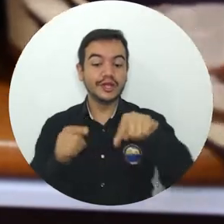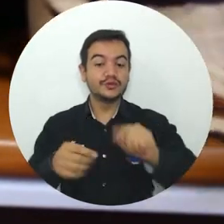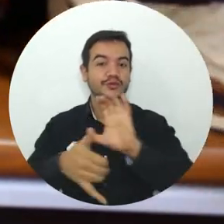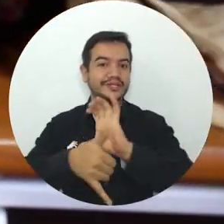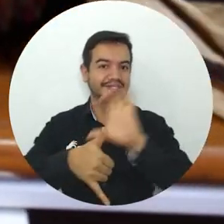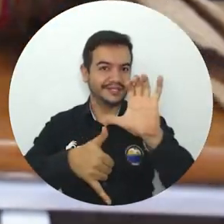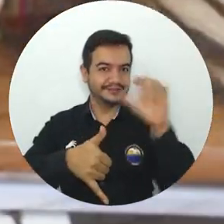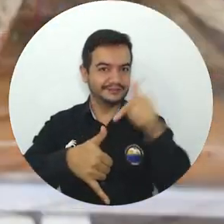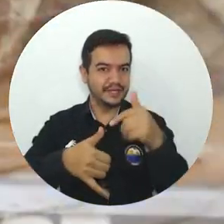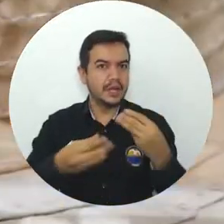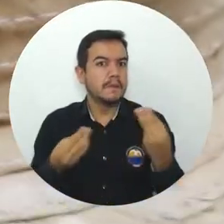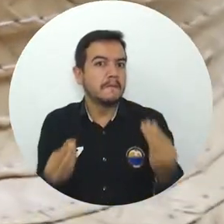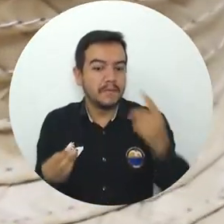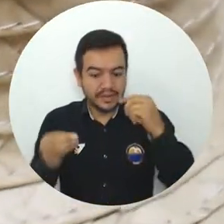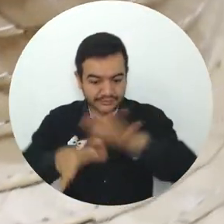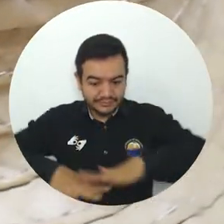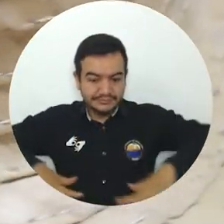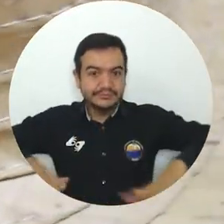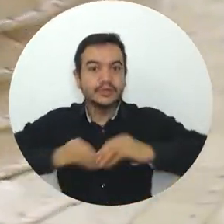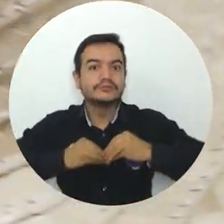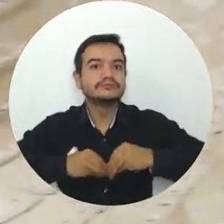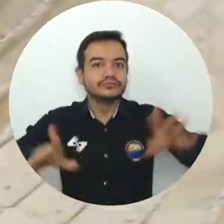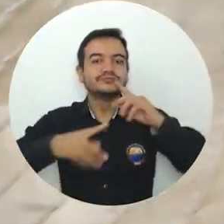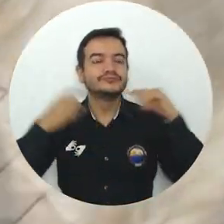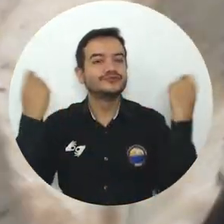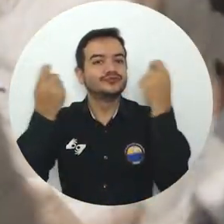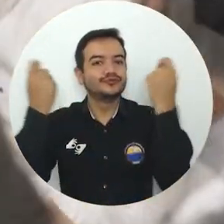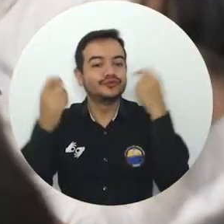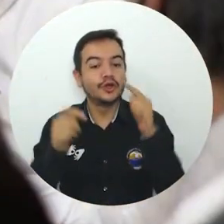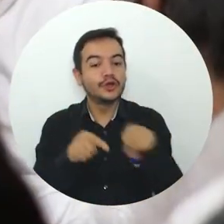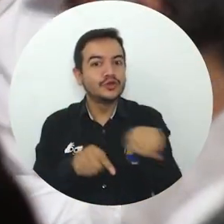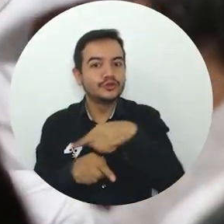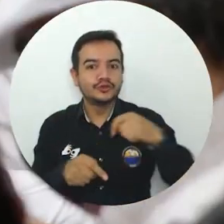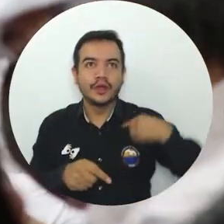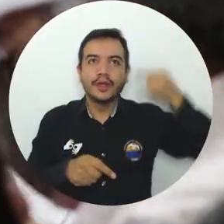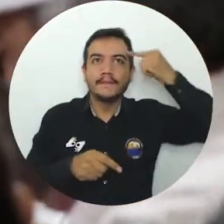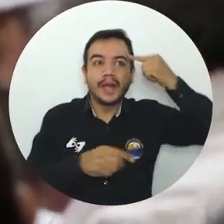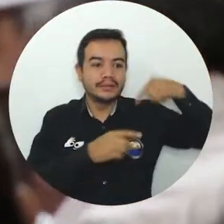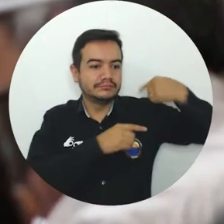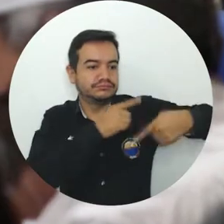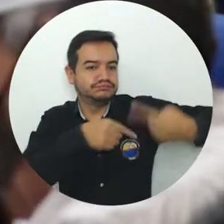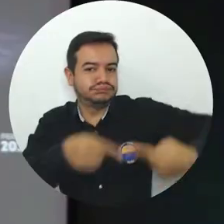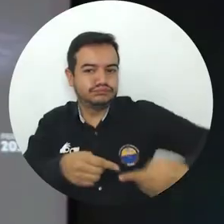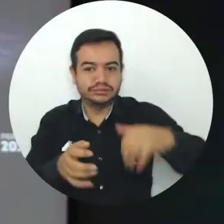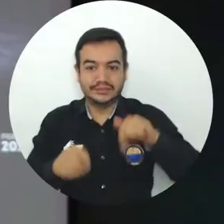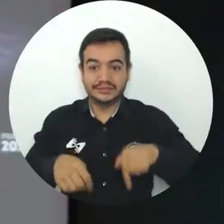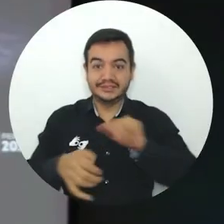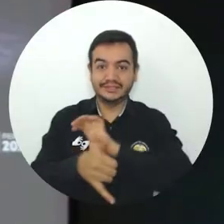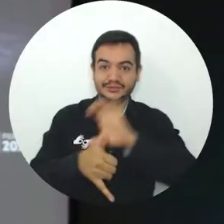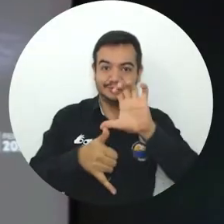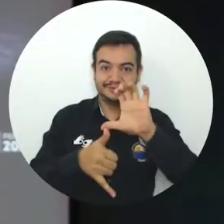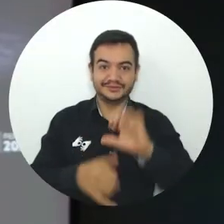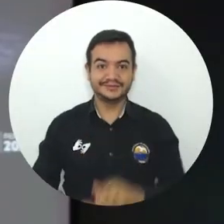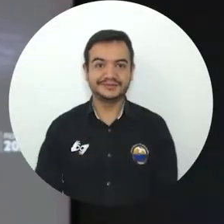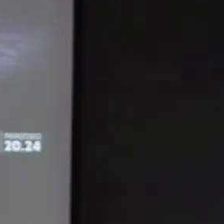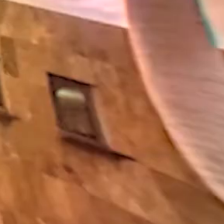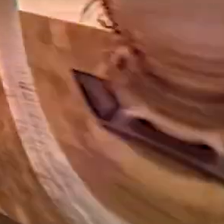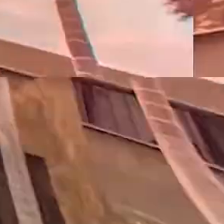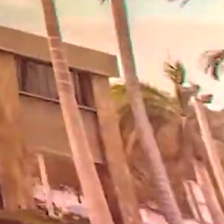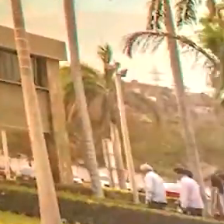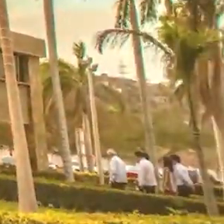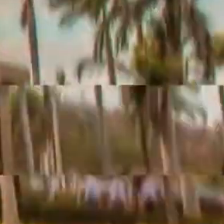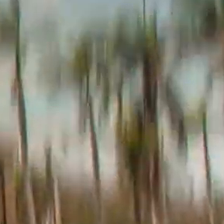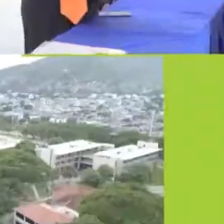Un escenario para rescatar y promover las expresiones autóctonas y contribuir a preservar el conocimiento ancestral de la región caribe.